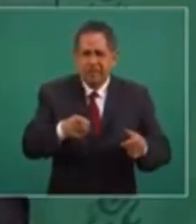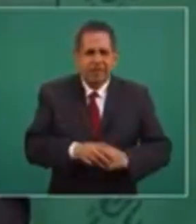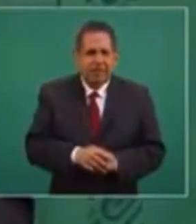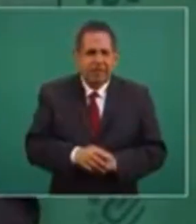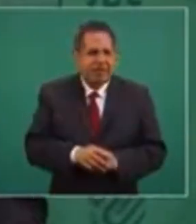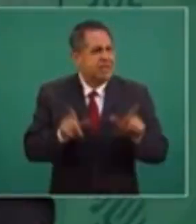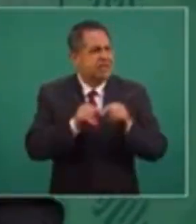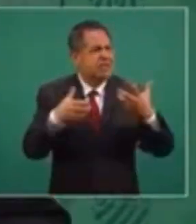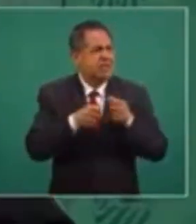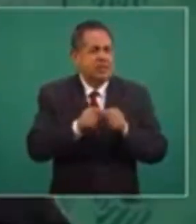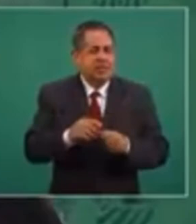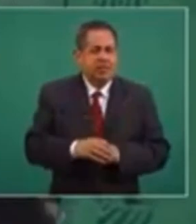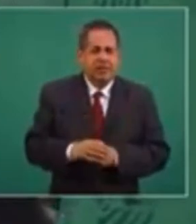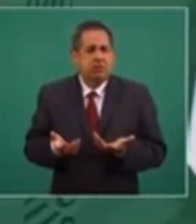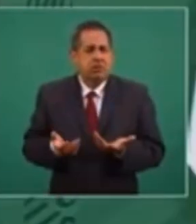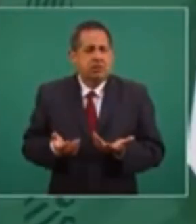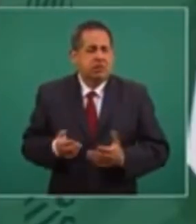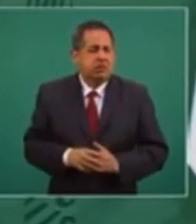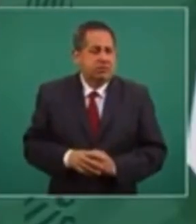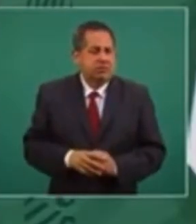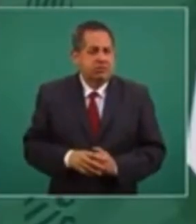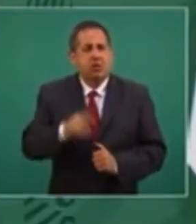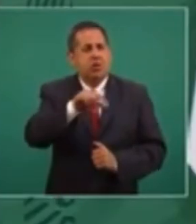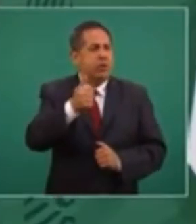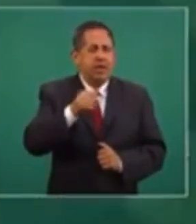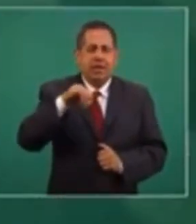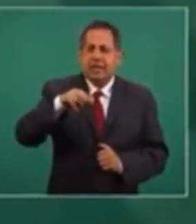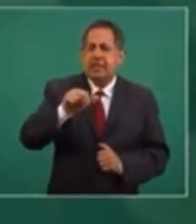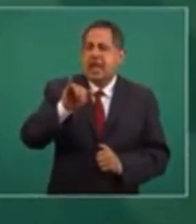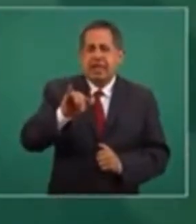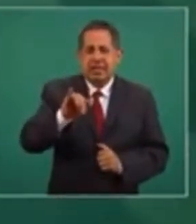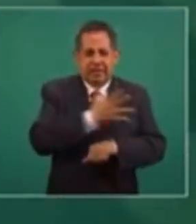¿Pero cuál es la sigla? Confese. Confese. La de la transparencia.